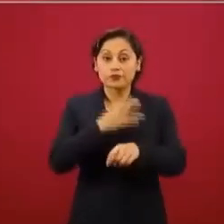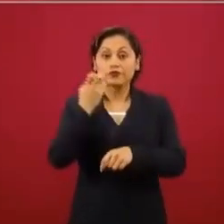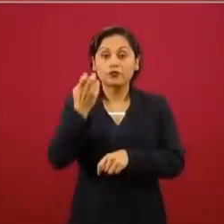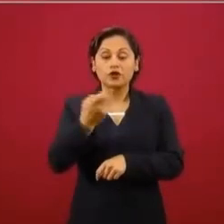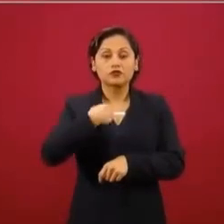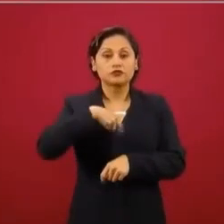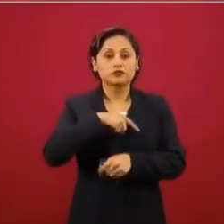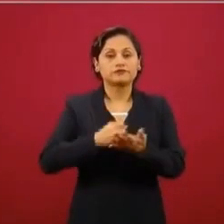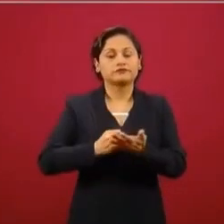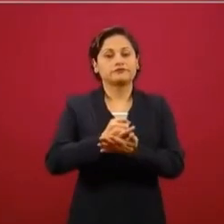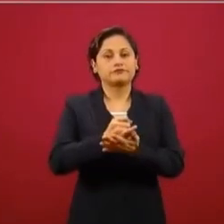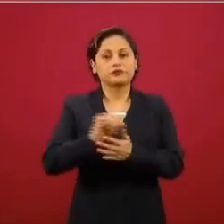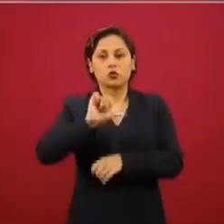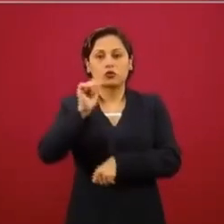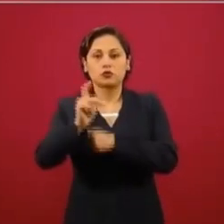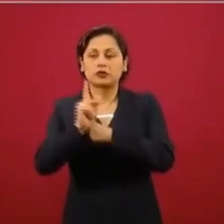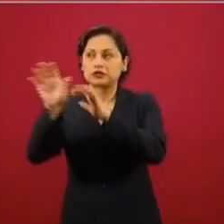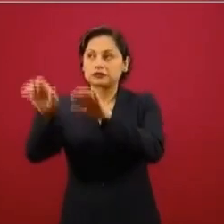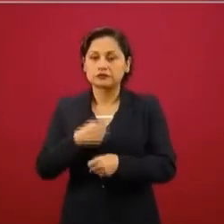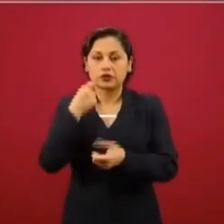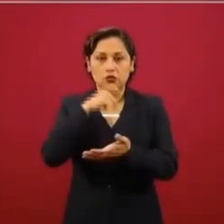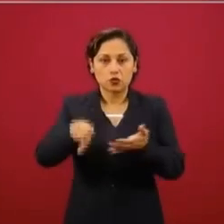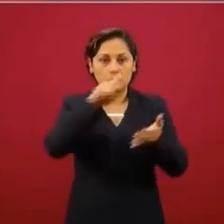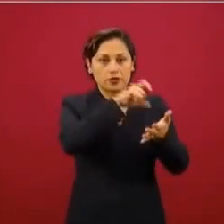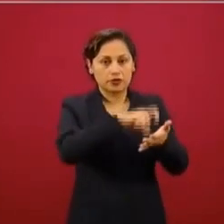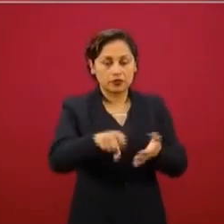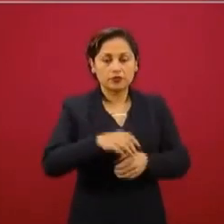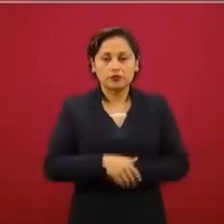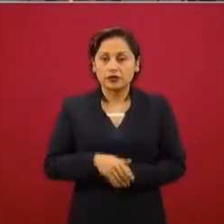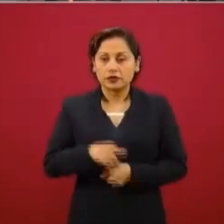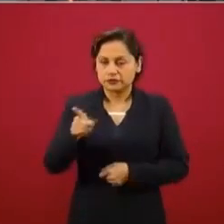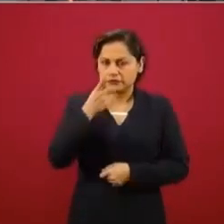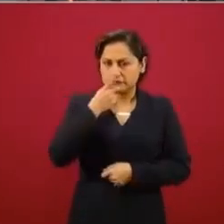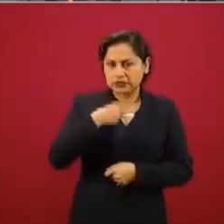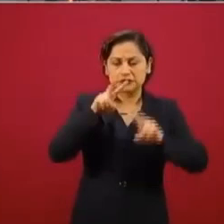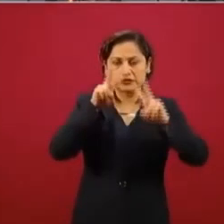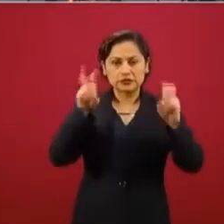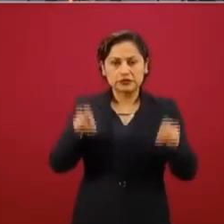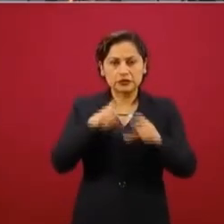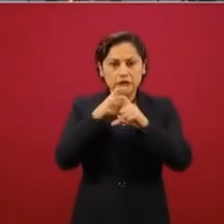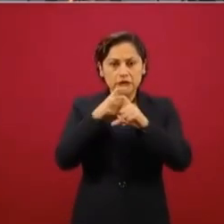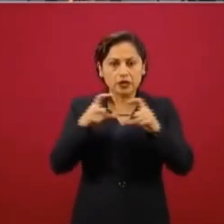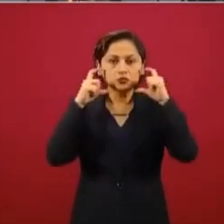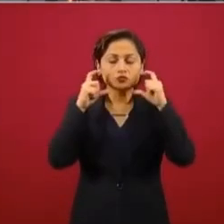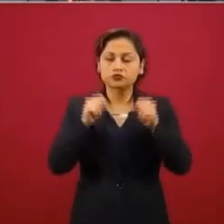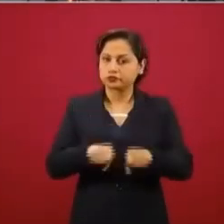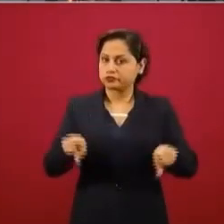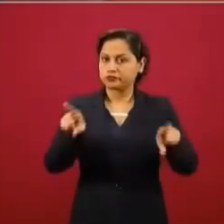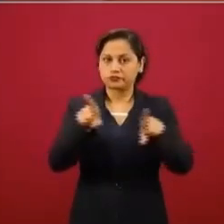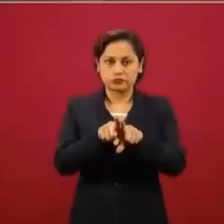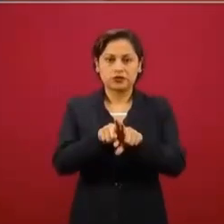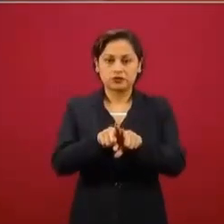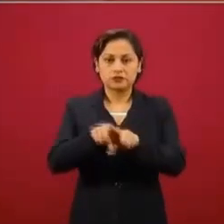afuera. En el caso de los cubrebocas, lo mismo, se